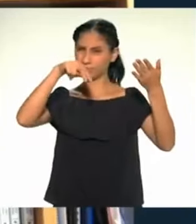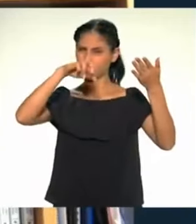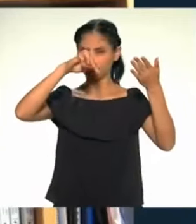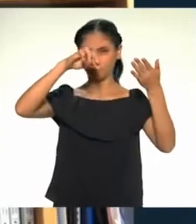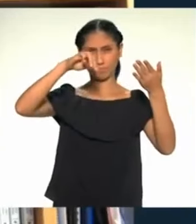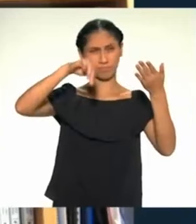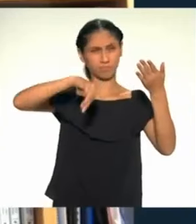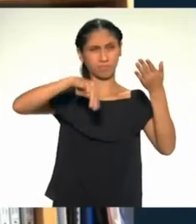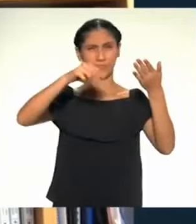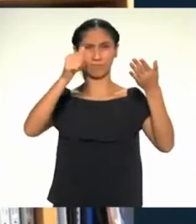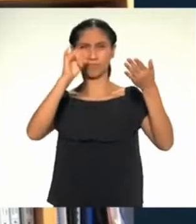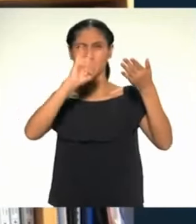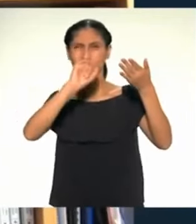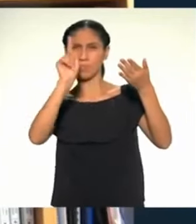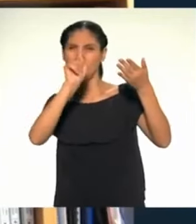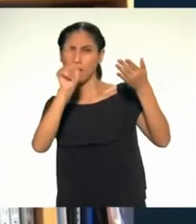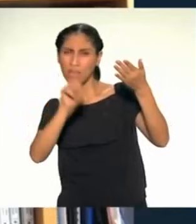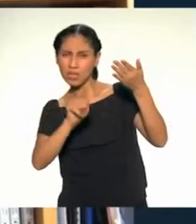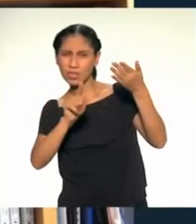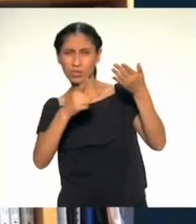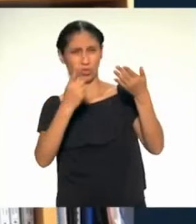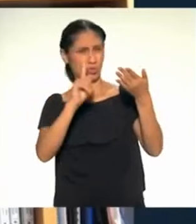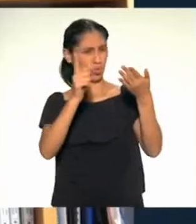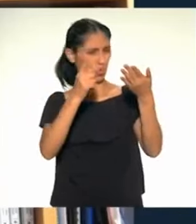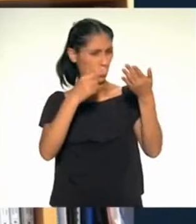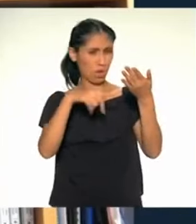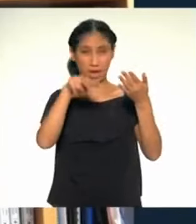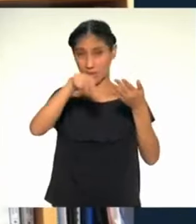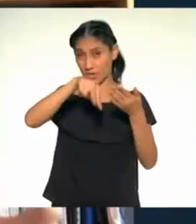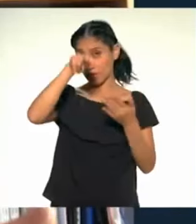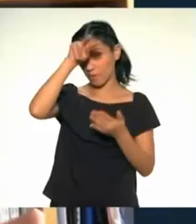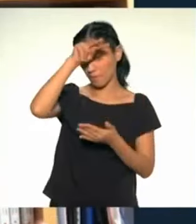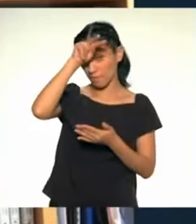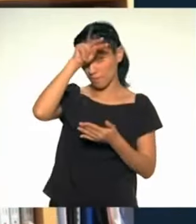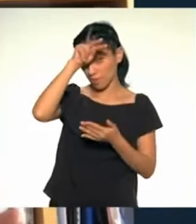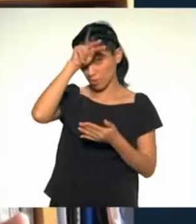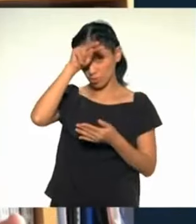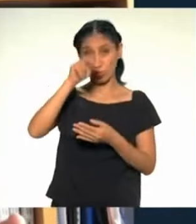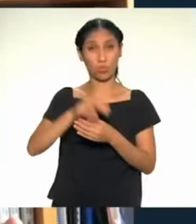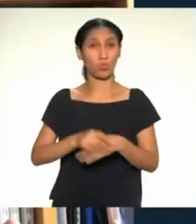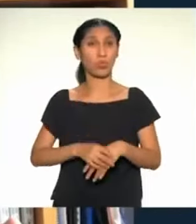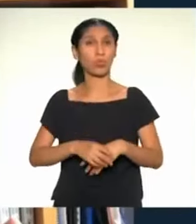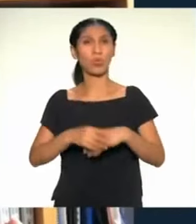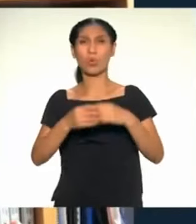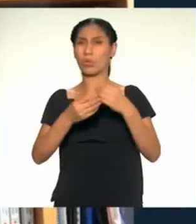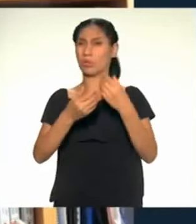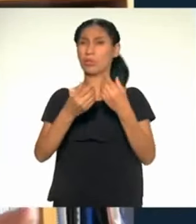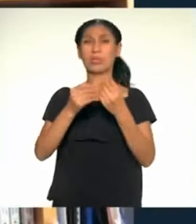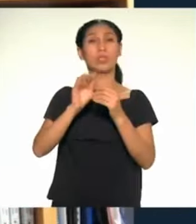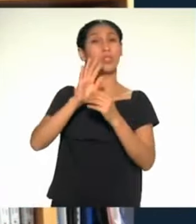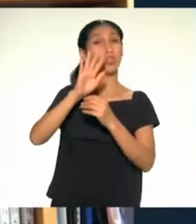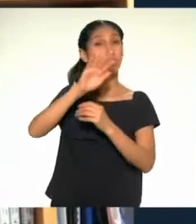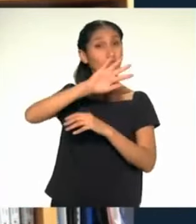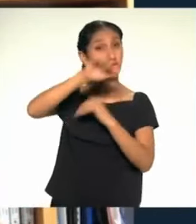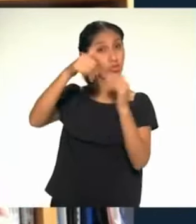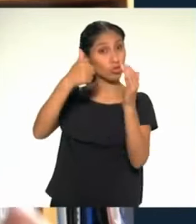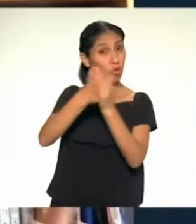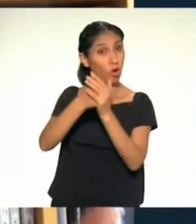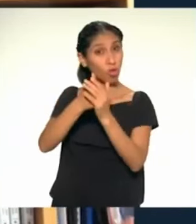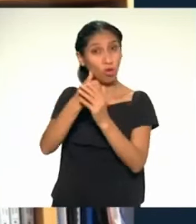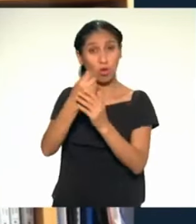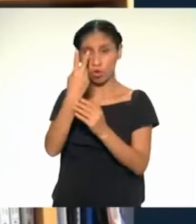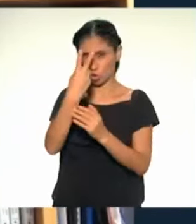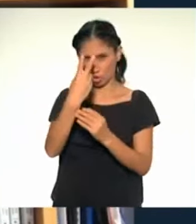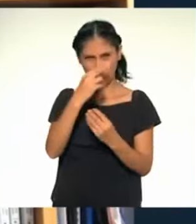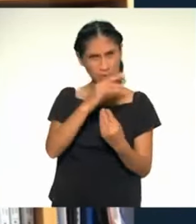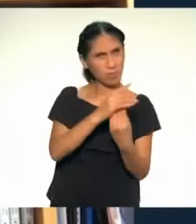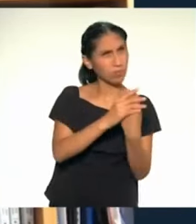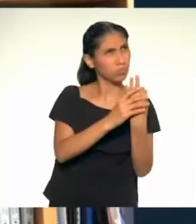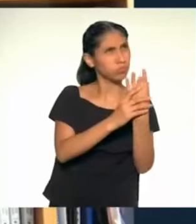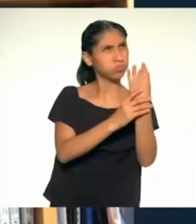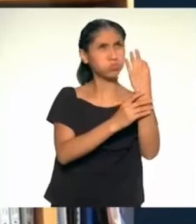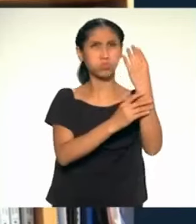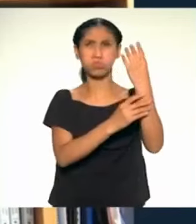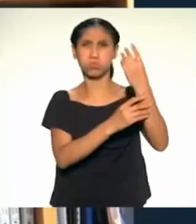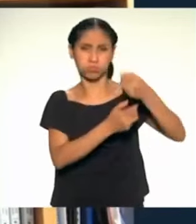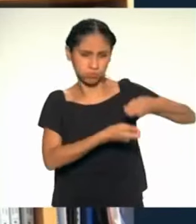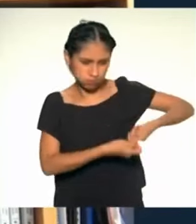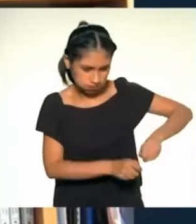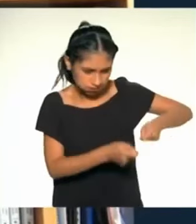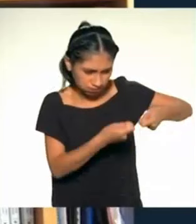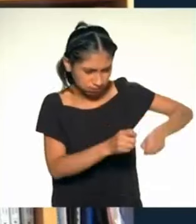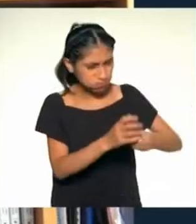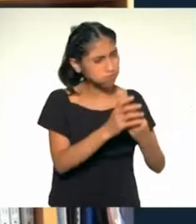es muy importante para muchas, muchos de los productos de nuestra gastronomía, por ejemplo,